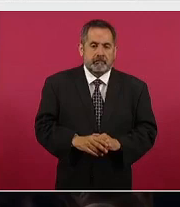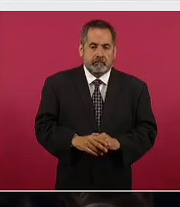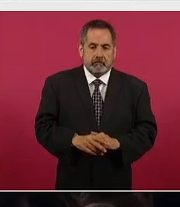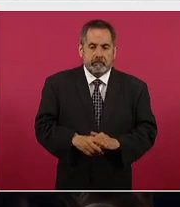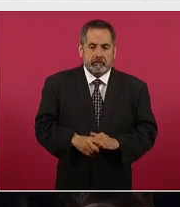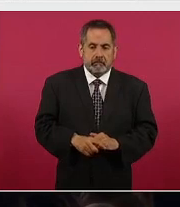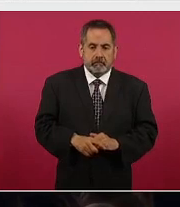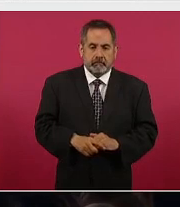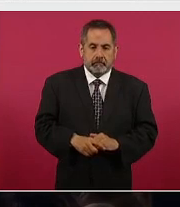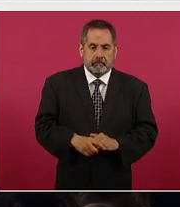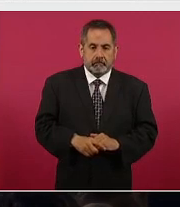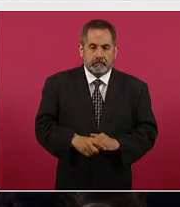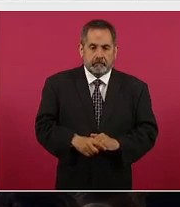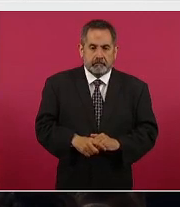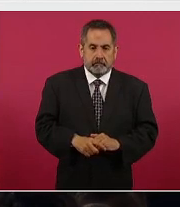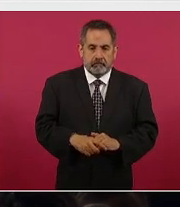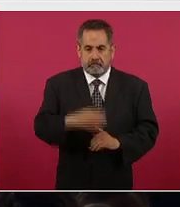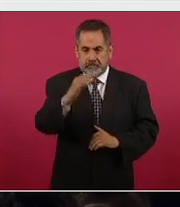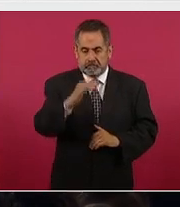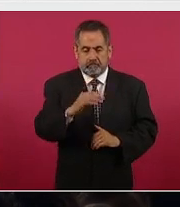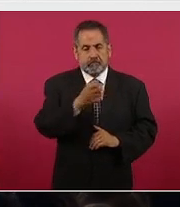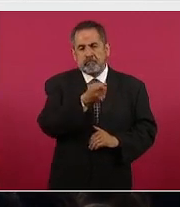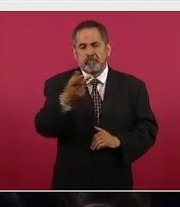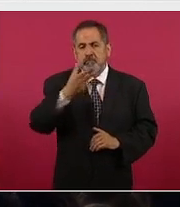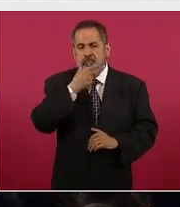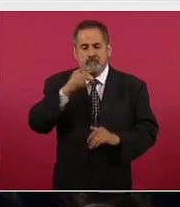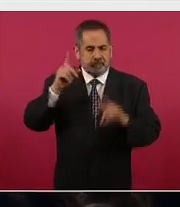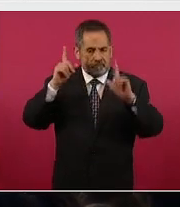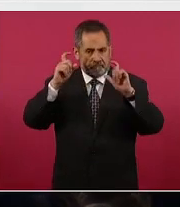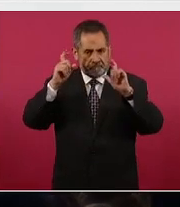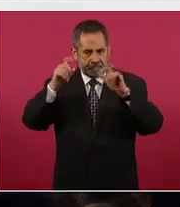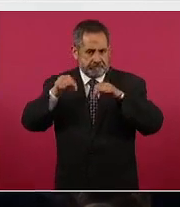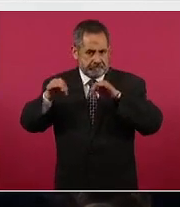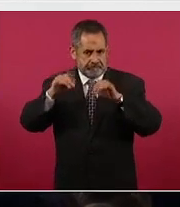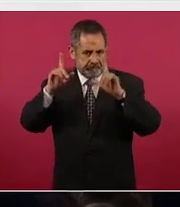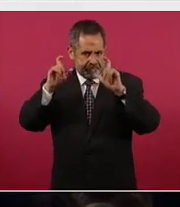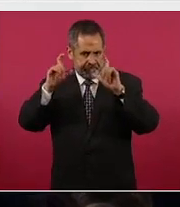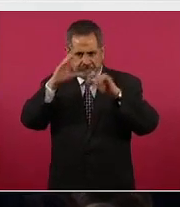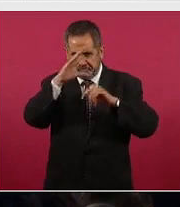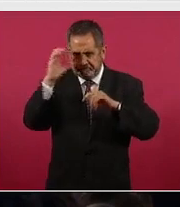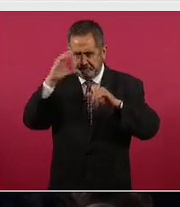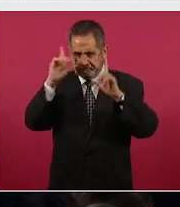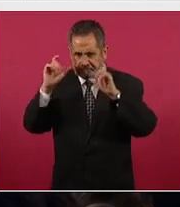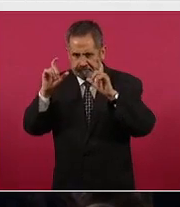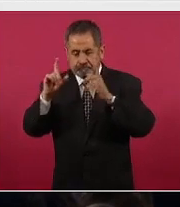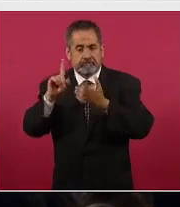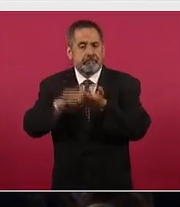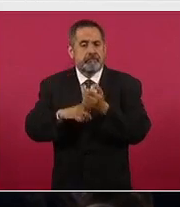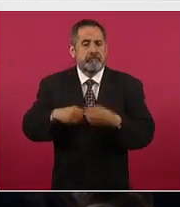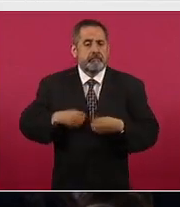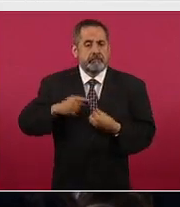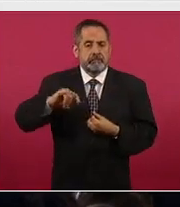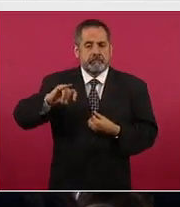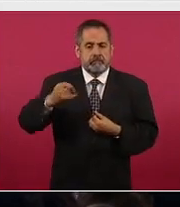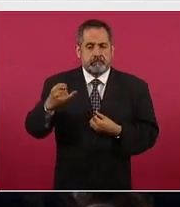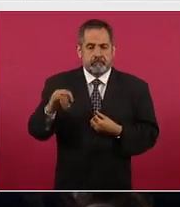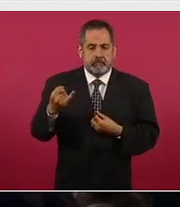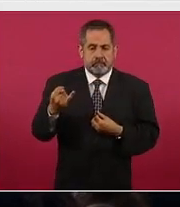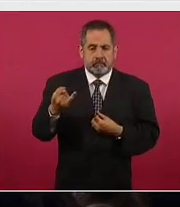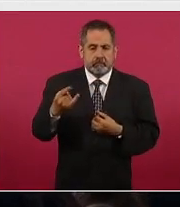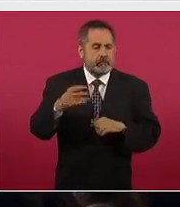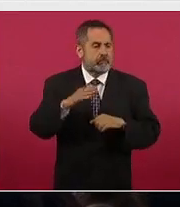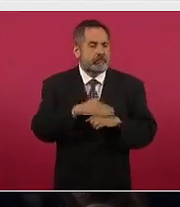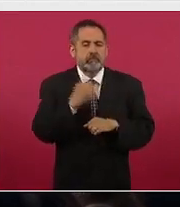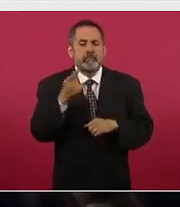es un fotógrafo de Tijuana que es víctima de una banda